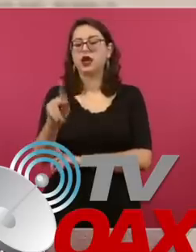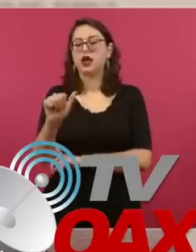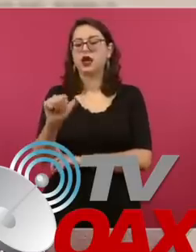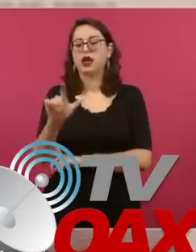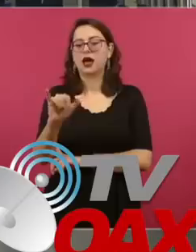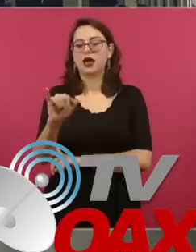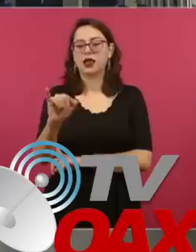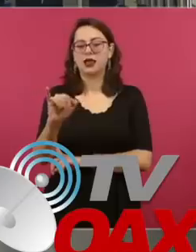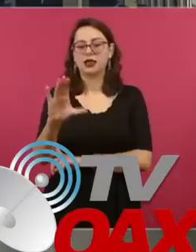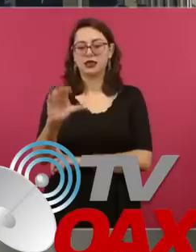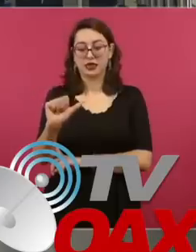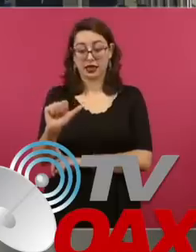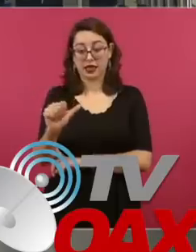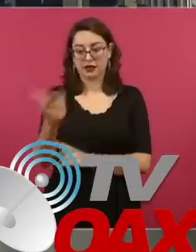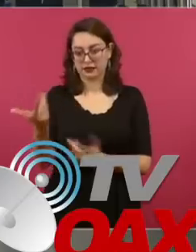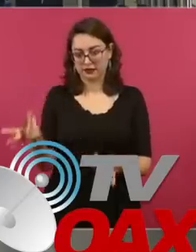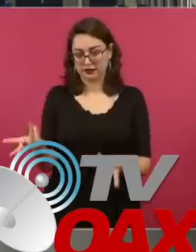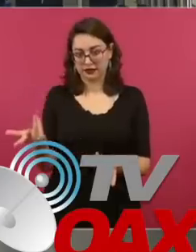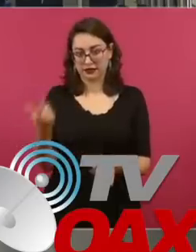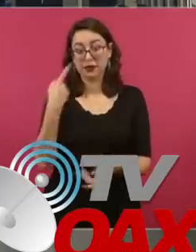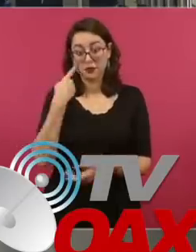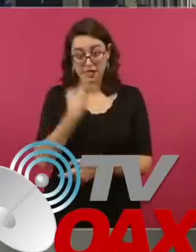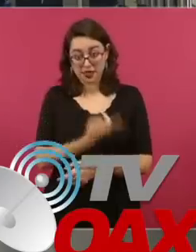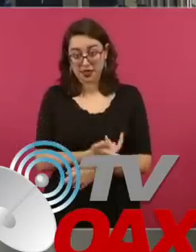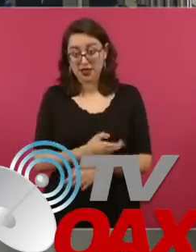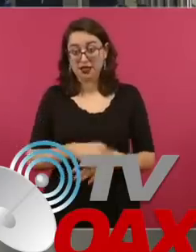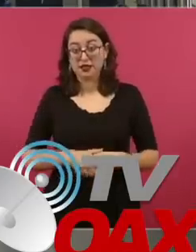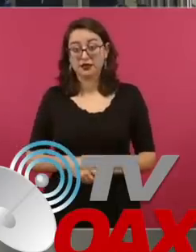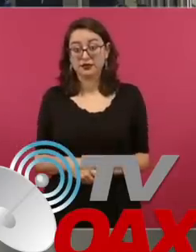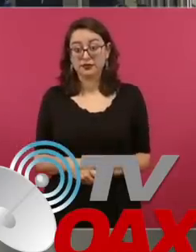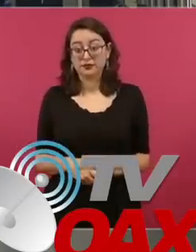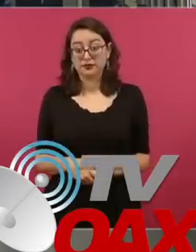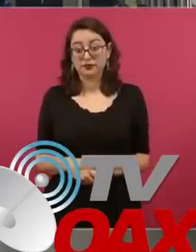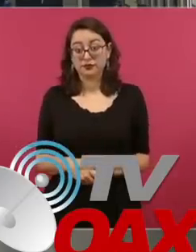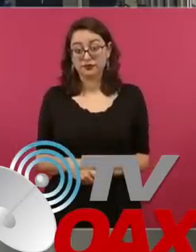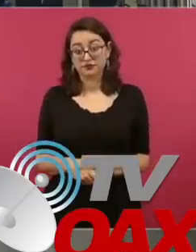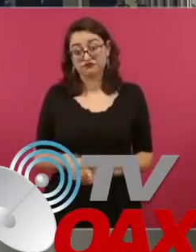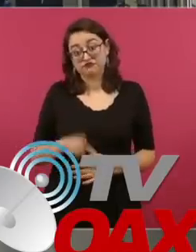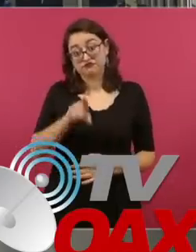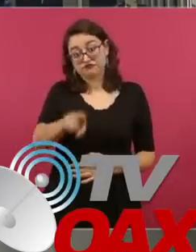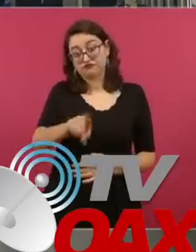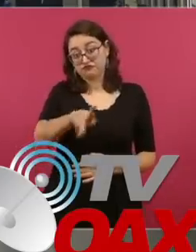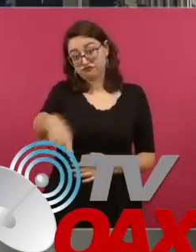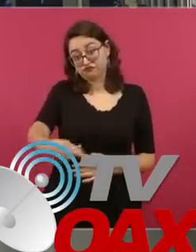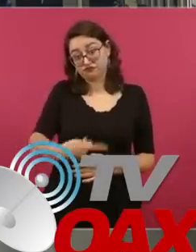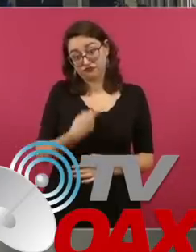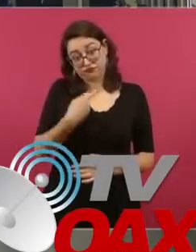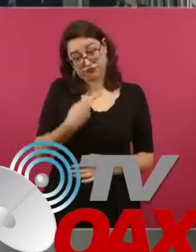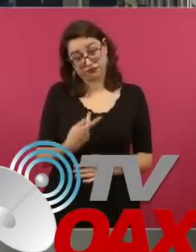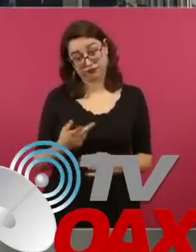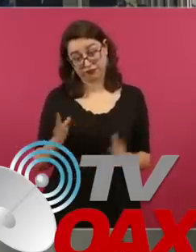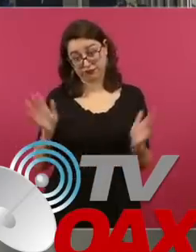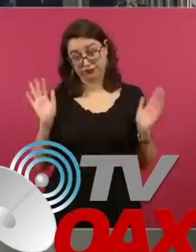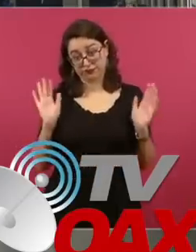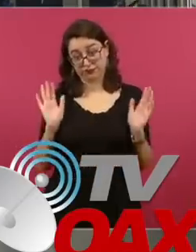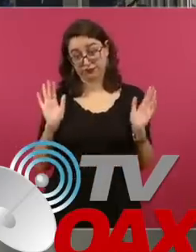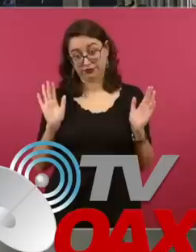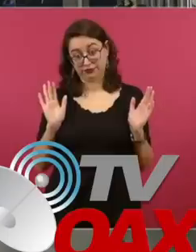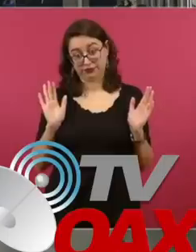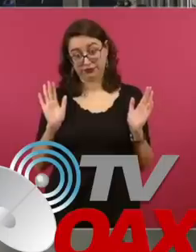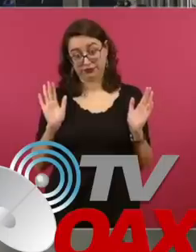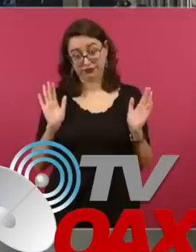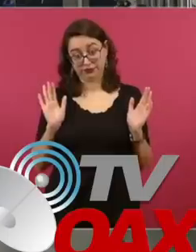Mira, lo que vas a ocasionar con tu pregunta, que es muy buena. Vas